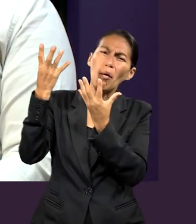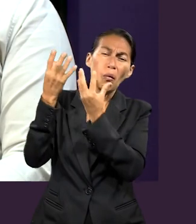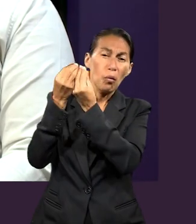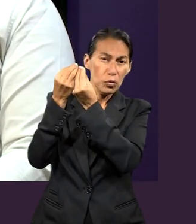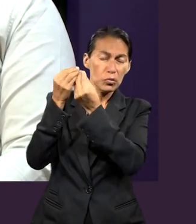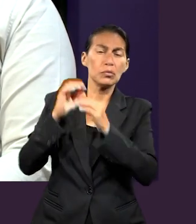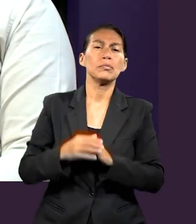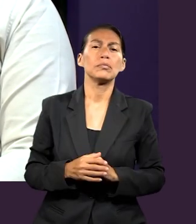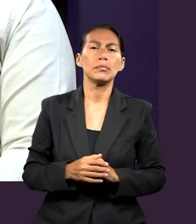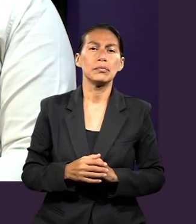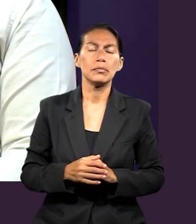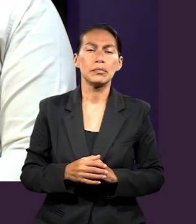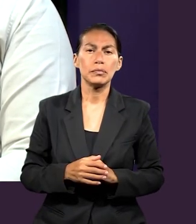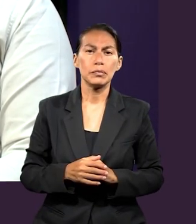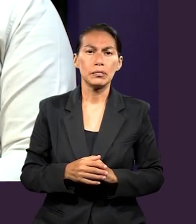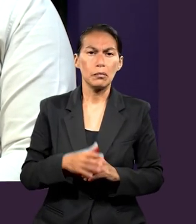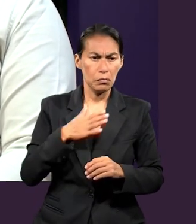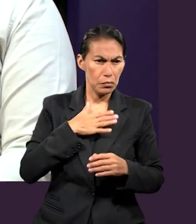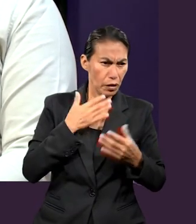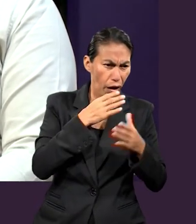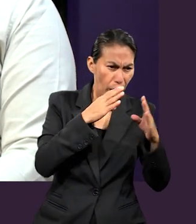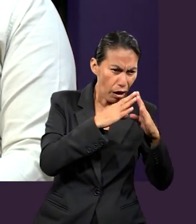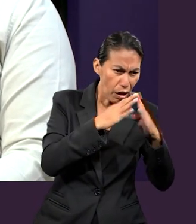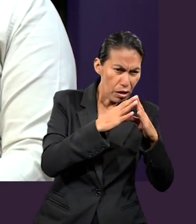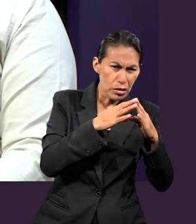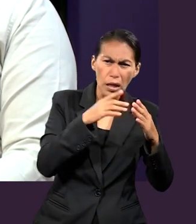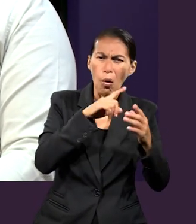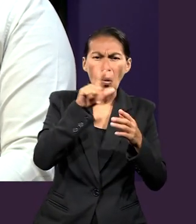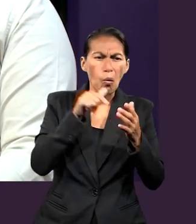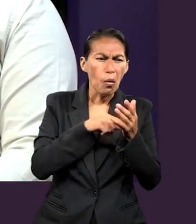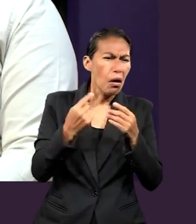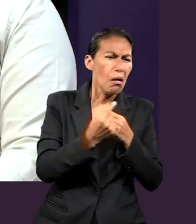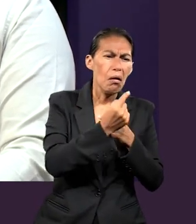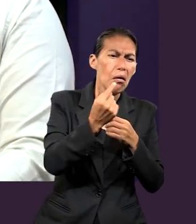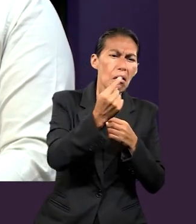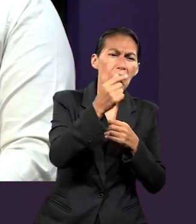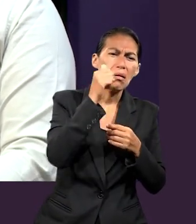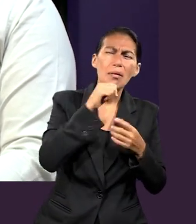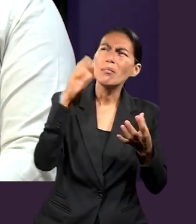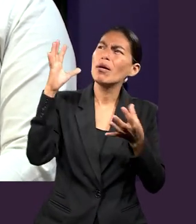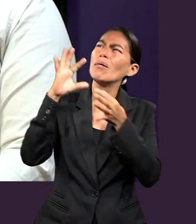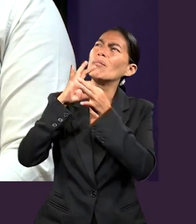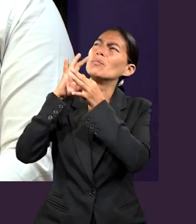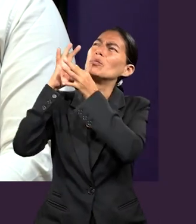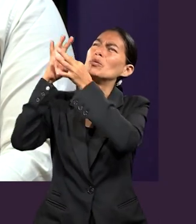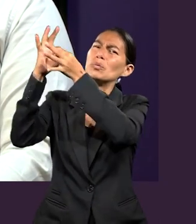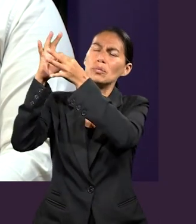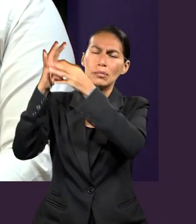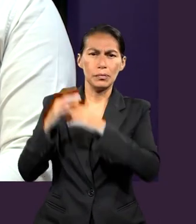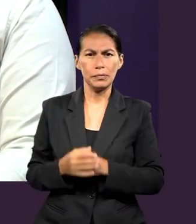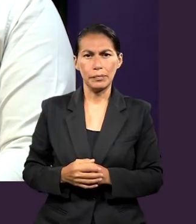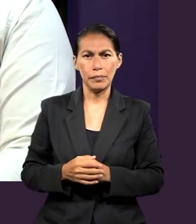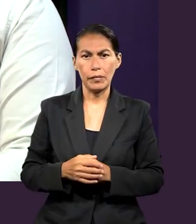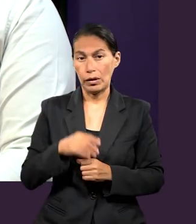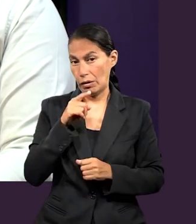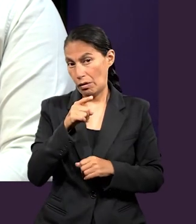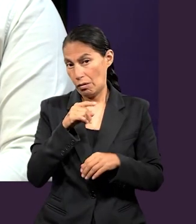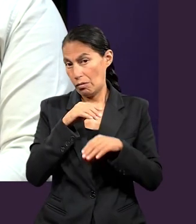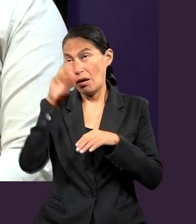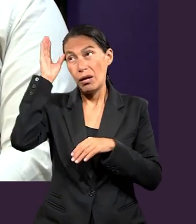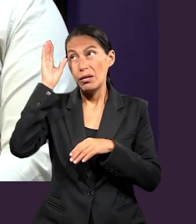Cristo tanto dentro de su hogar como a cualquier lugar del que va y que principalmente